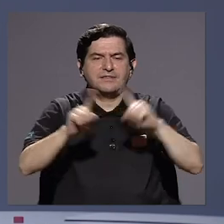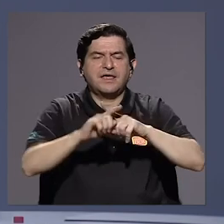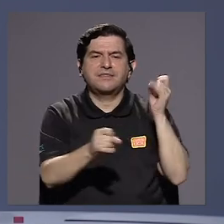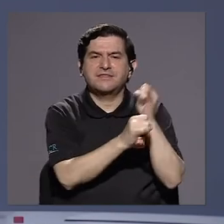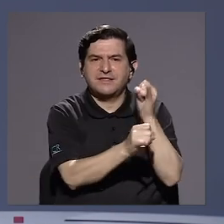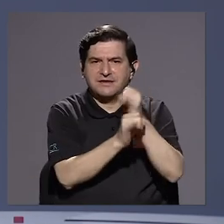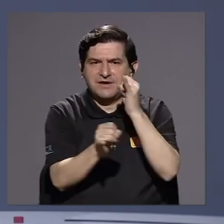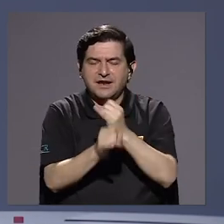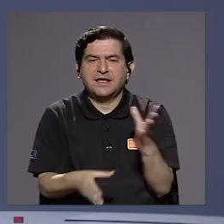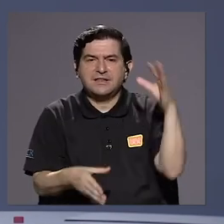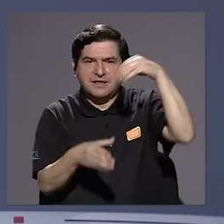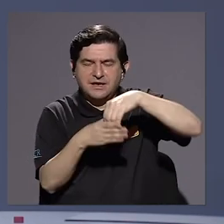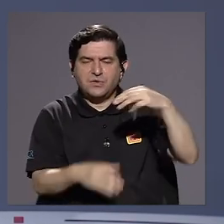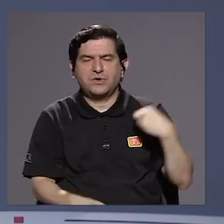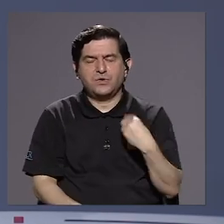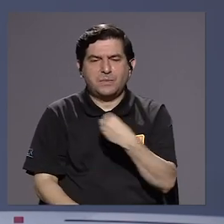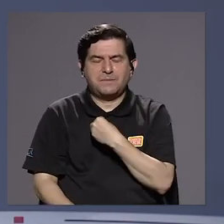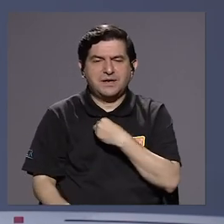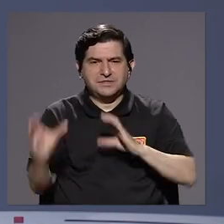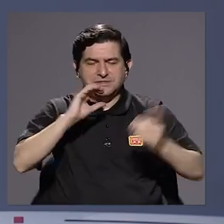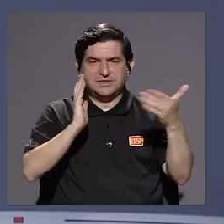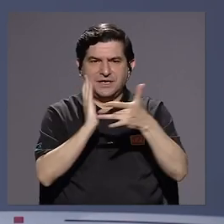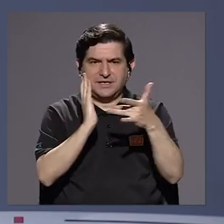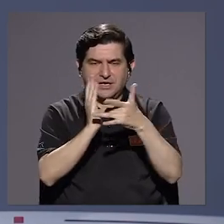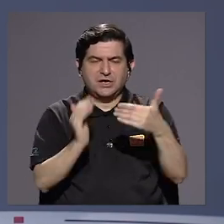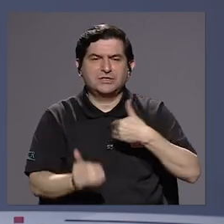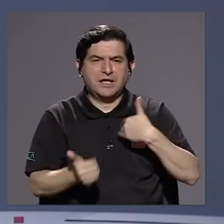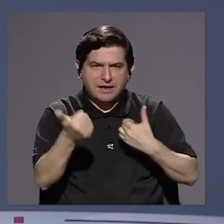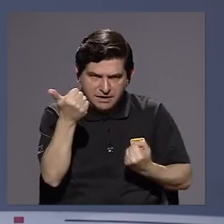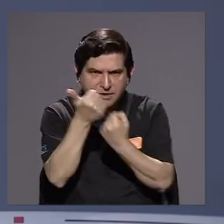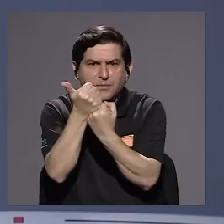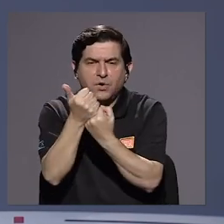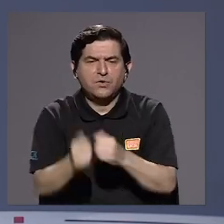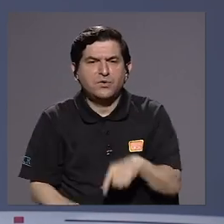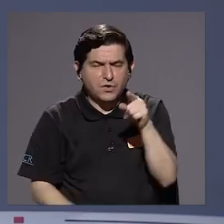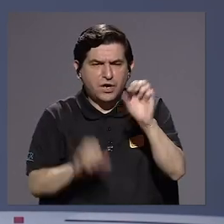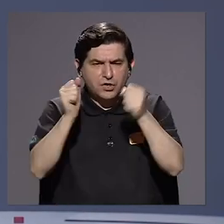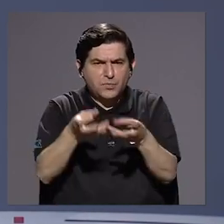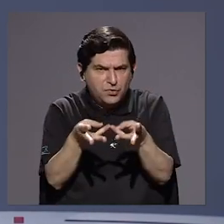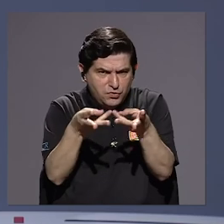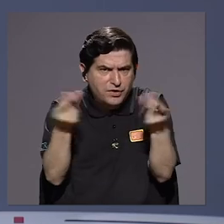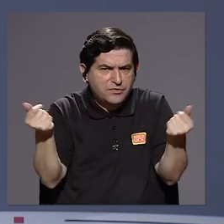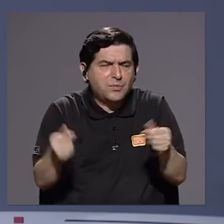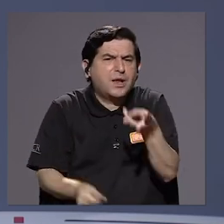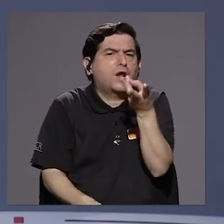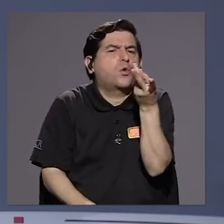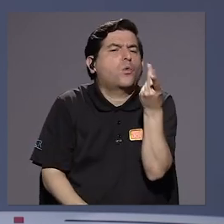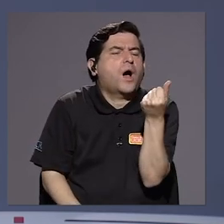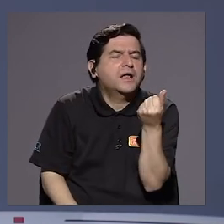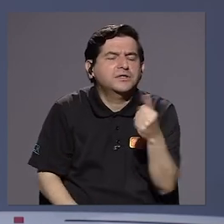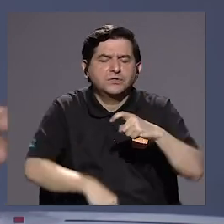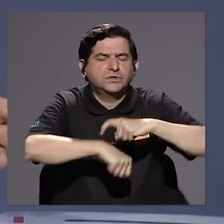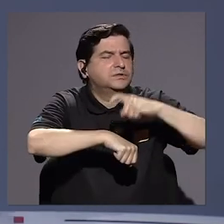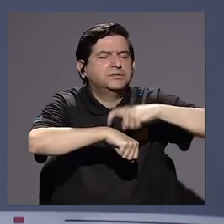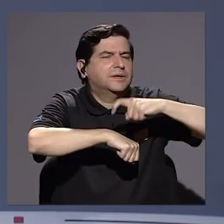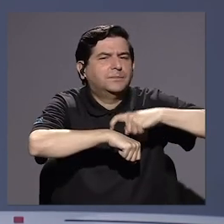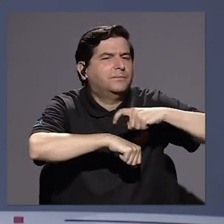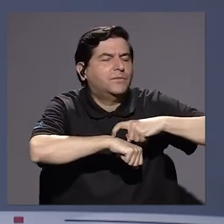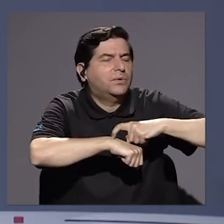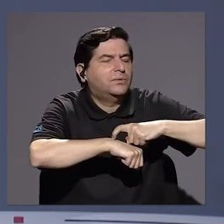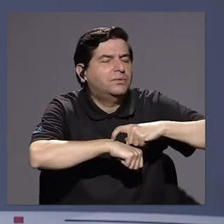instituciones, incluida el MISIT, van a recibir ese respaldo. ¿Eso es subsanable en qué tanto y corto plazo? Porque